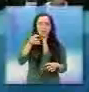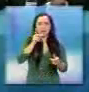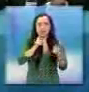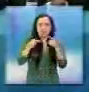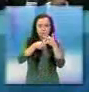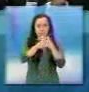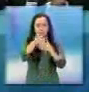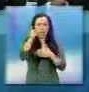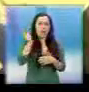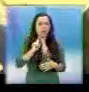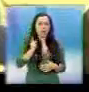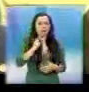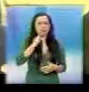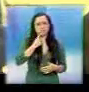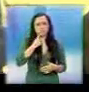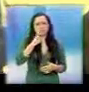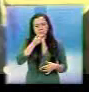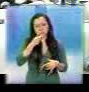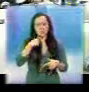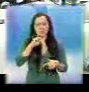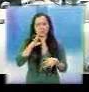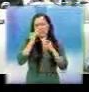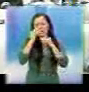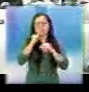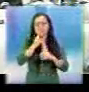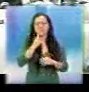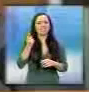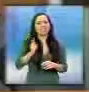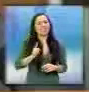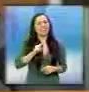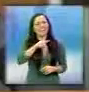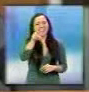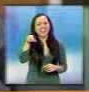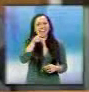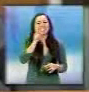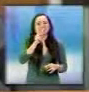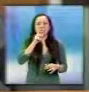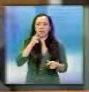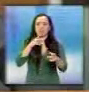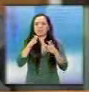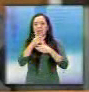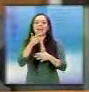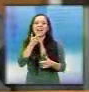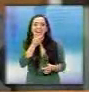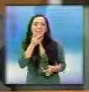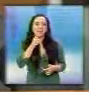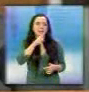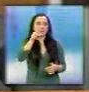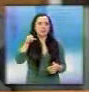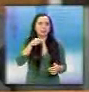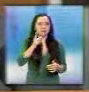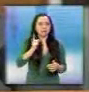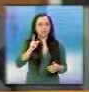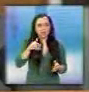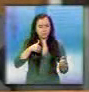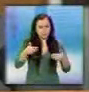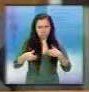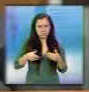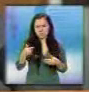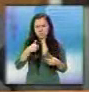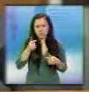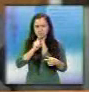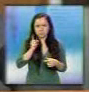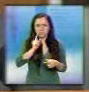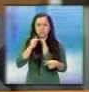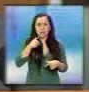¿Usted se las lleva de serio? Tenga cuidado, en las conferencias, y no de información imprecisa. Nosotros no utilizamos armas